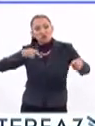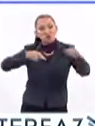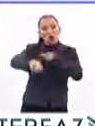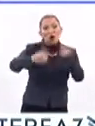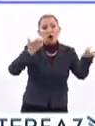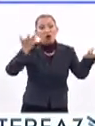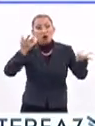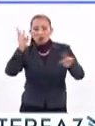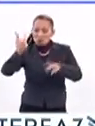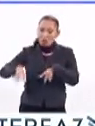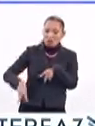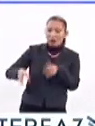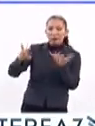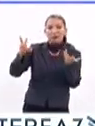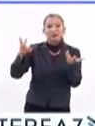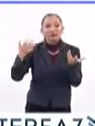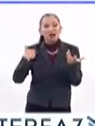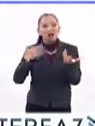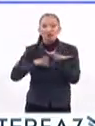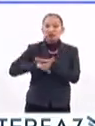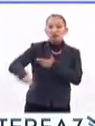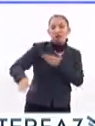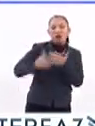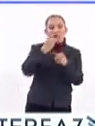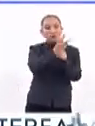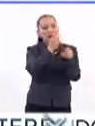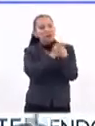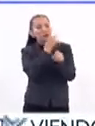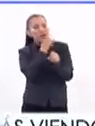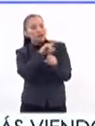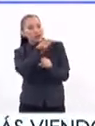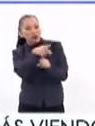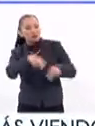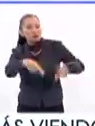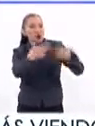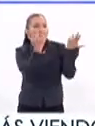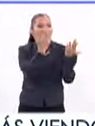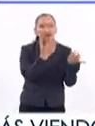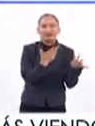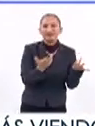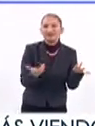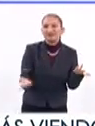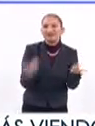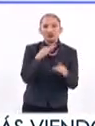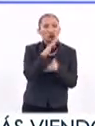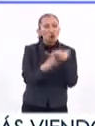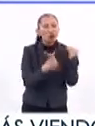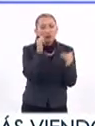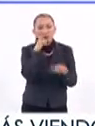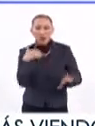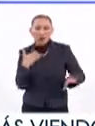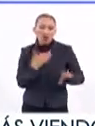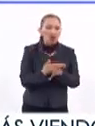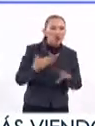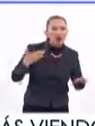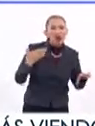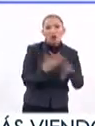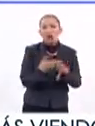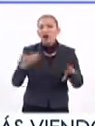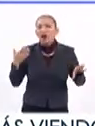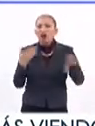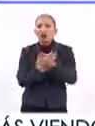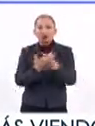y te barro y te excluyo y te invito a una fiesta y luego te digo que es broma. Y entonces voy todo el tiempo atacándote, autoestima,